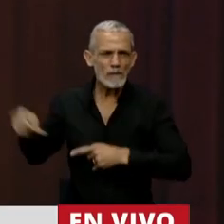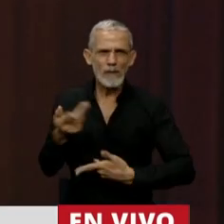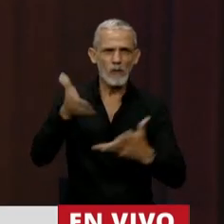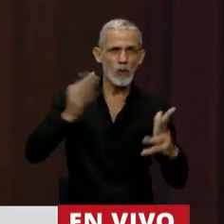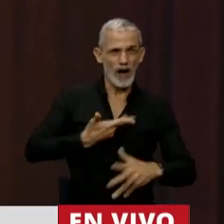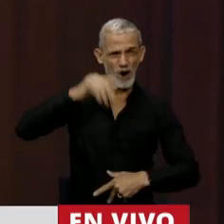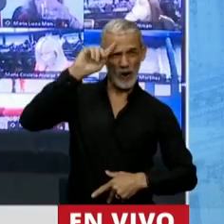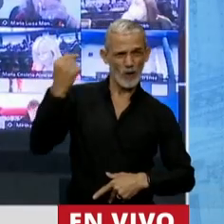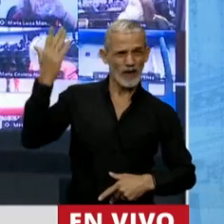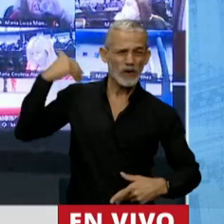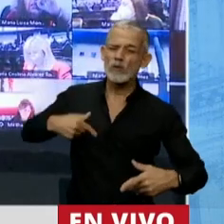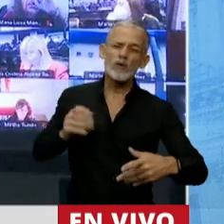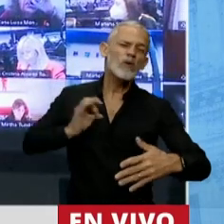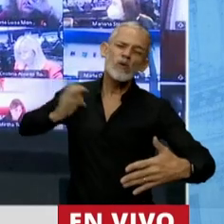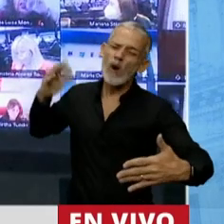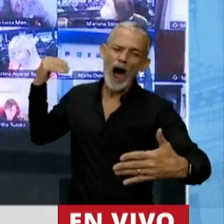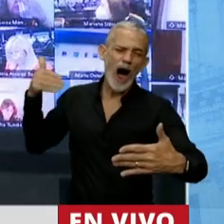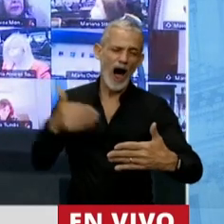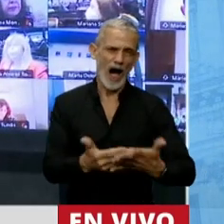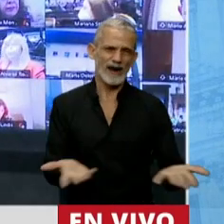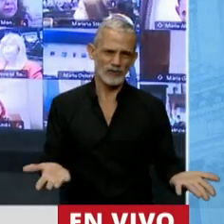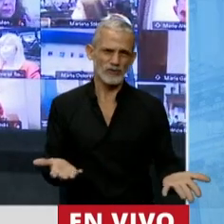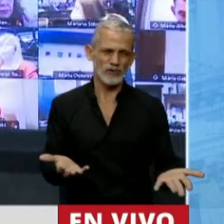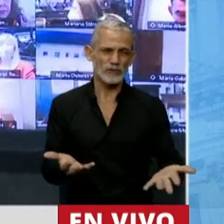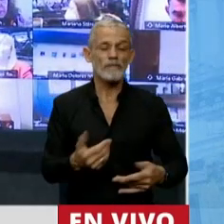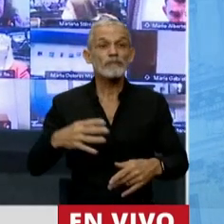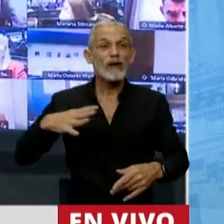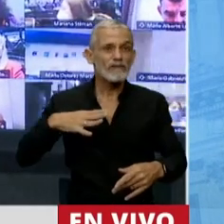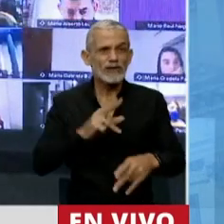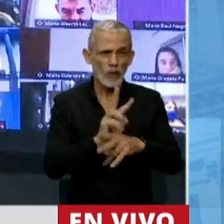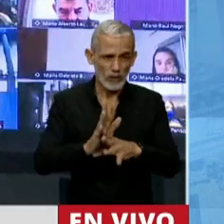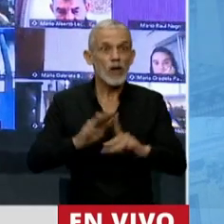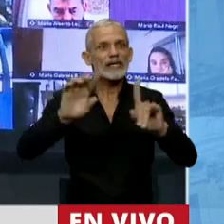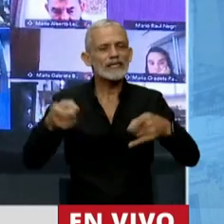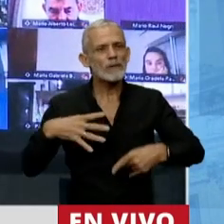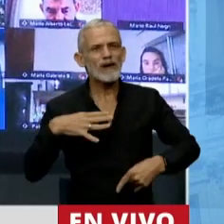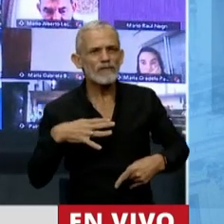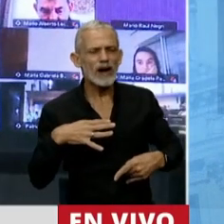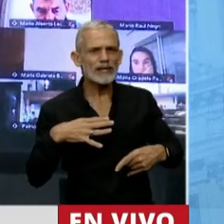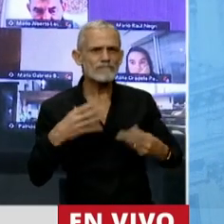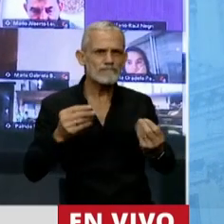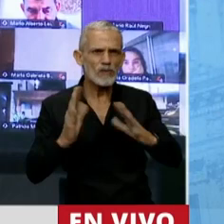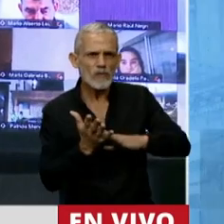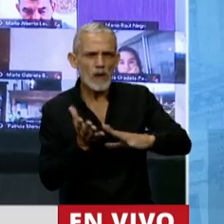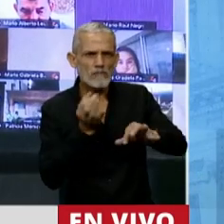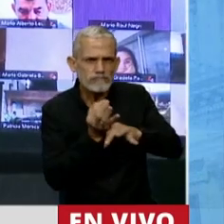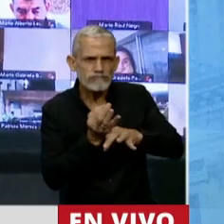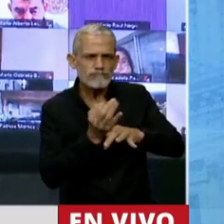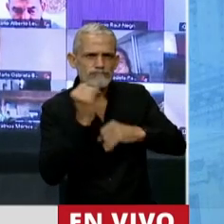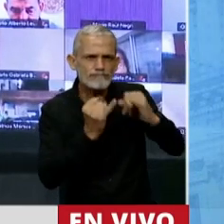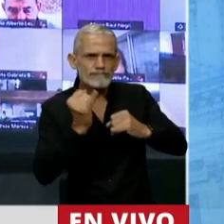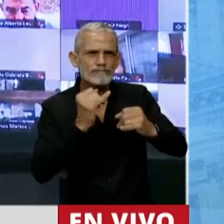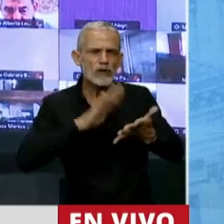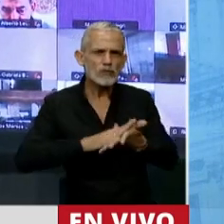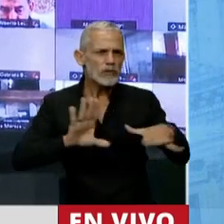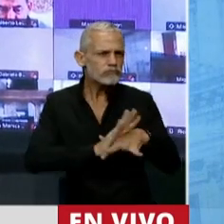parte de los gobiernos durante décadas, por un lado. Y por el otro también la falta de un abordaje serio y profundo en lo